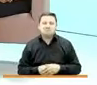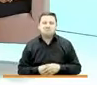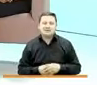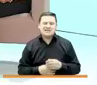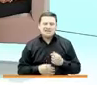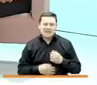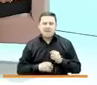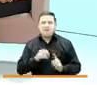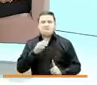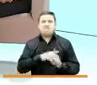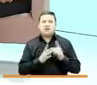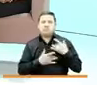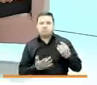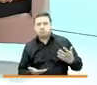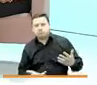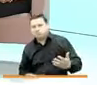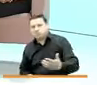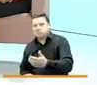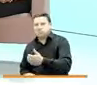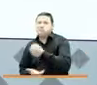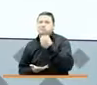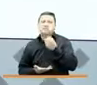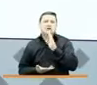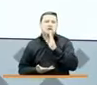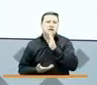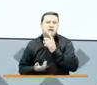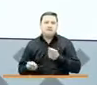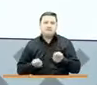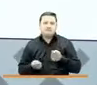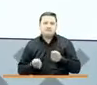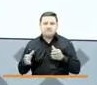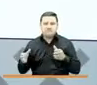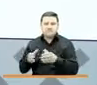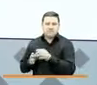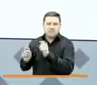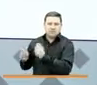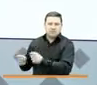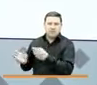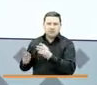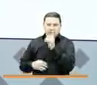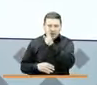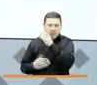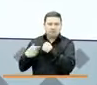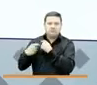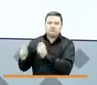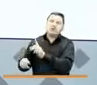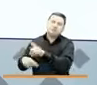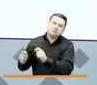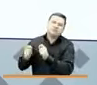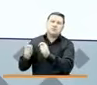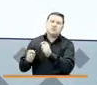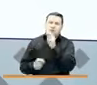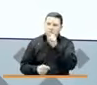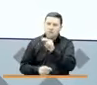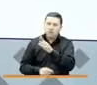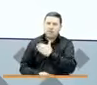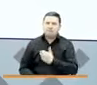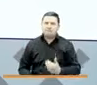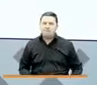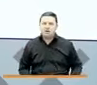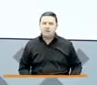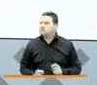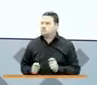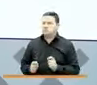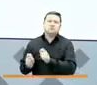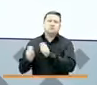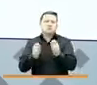creamos Ingreso Solidario, lo crea y lo maneja primero Planeación Nacional, luego en junio el señor presidente nos